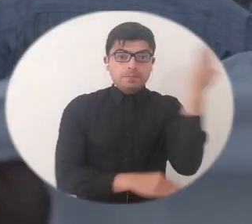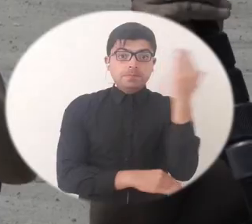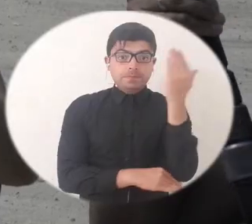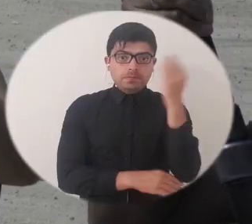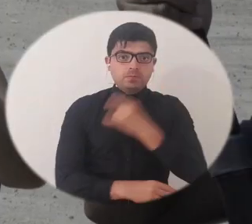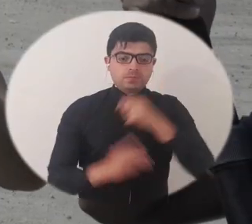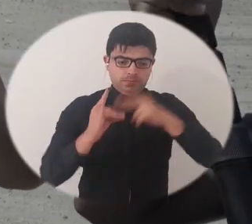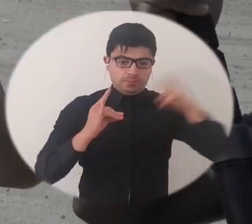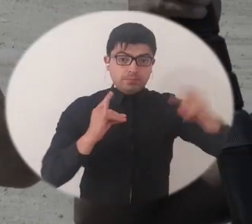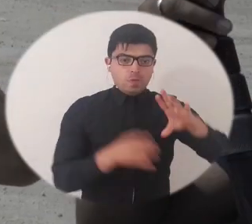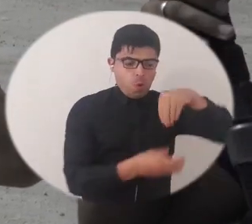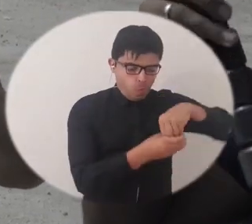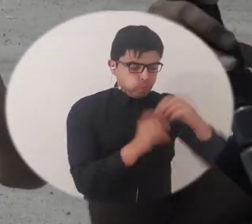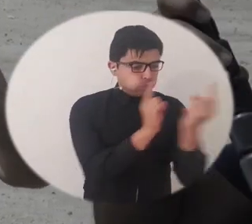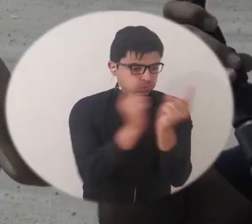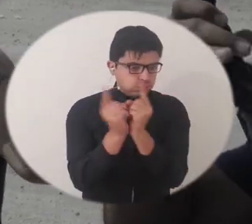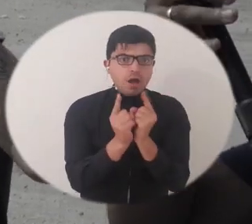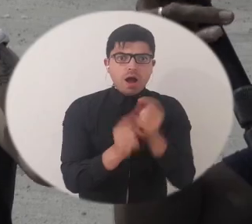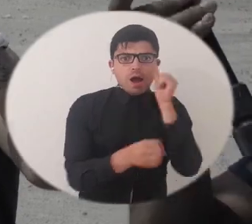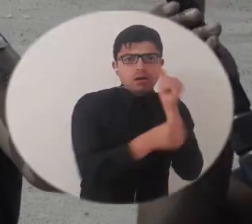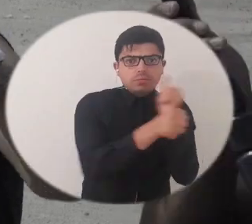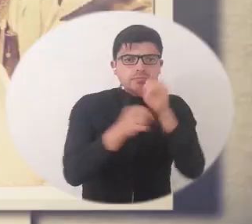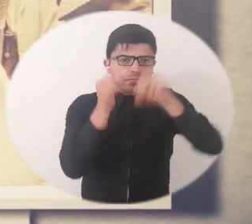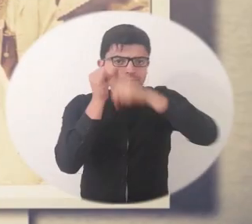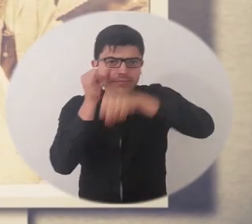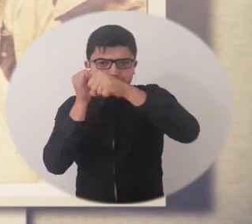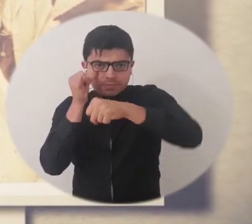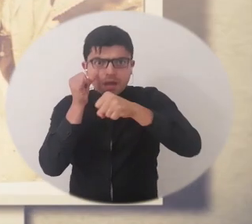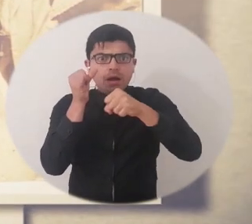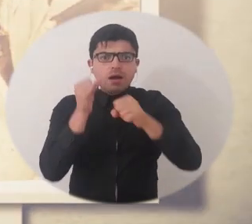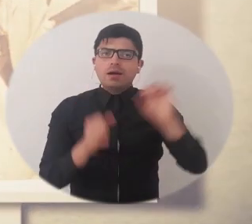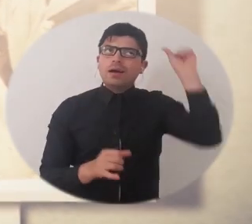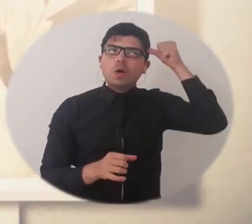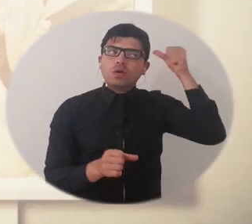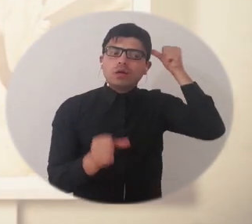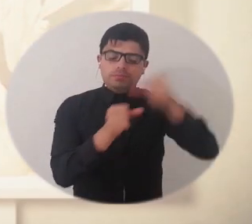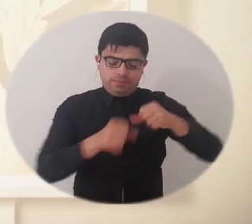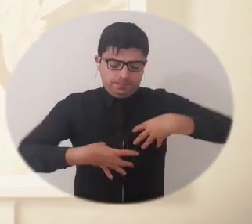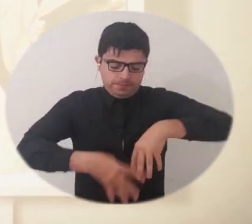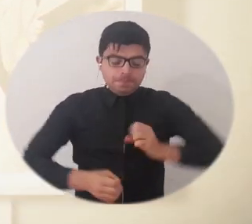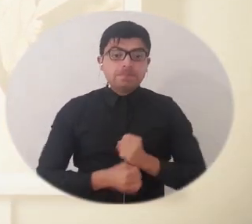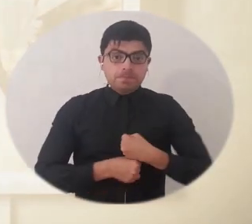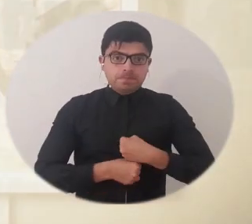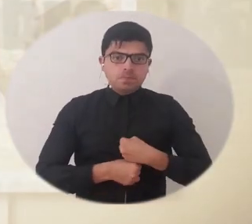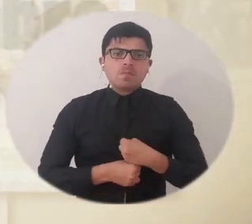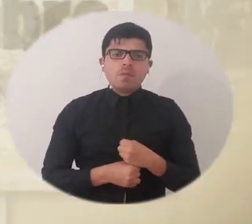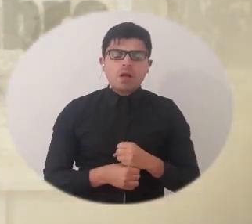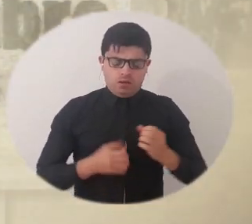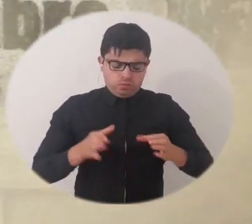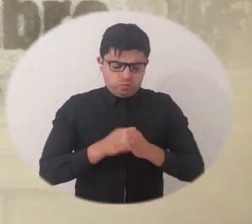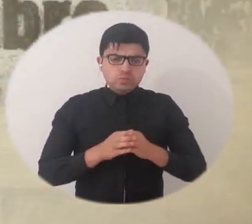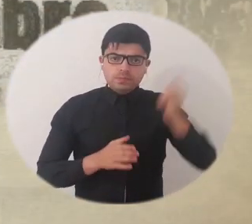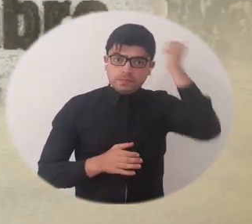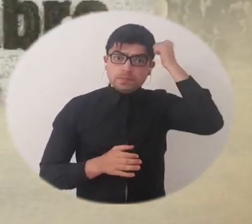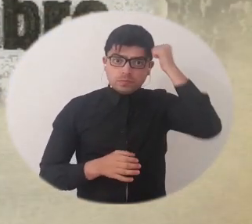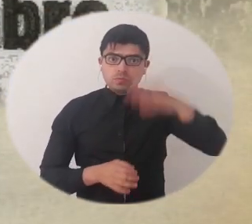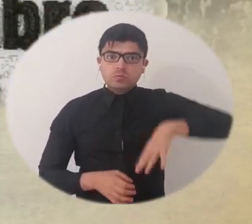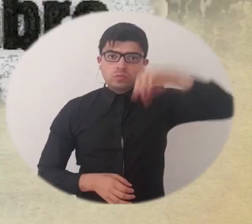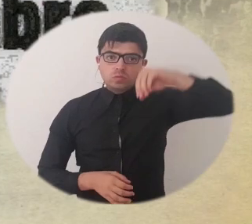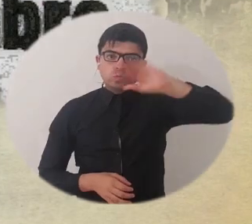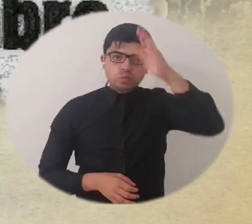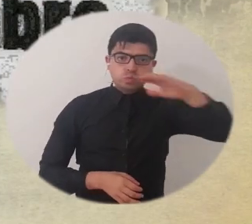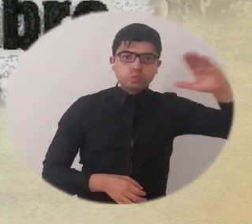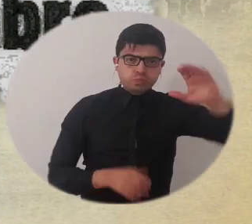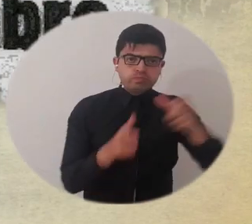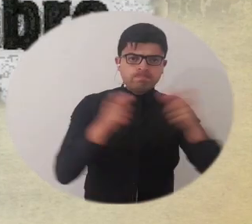del Magdalena se encuentran en el rodaje de un largometraje documental que evocará la Marcha del Hambre, una lucha banderada por docentes del Magdalena